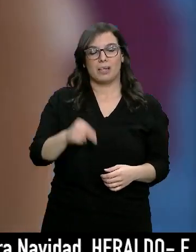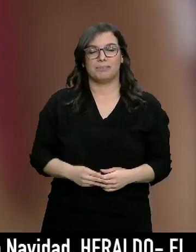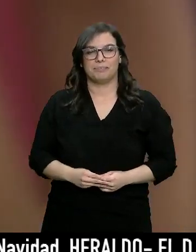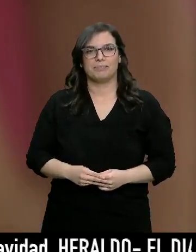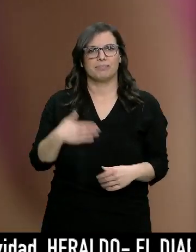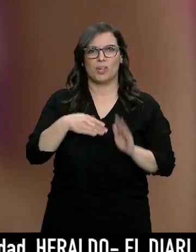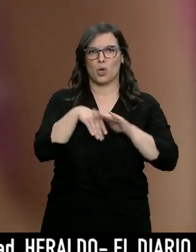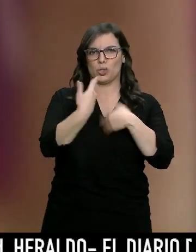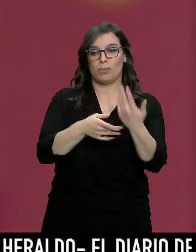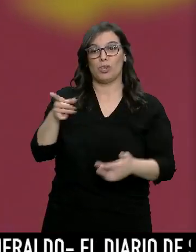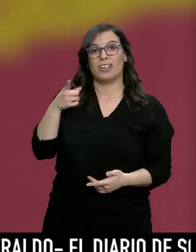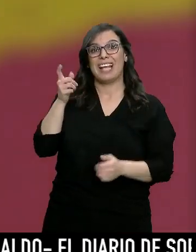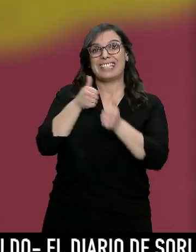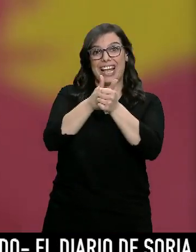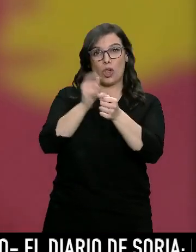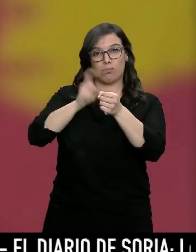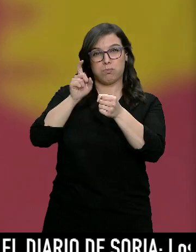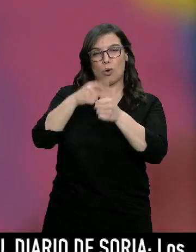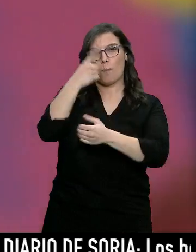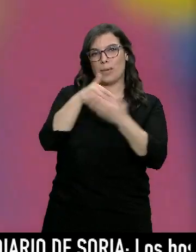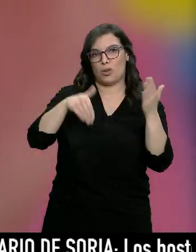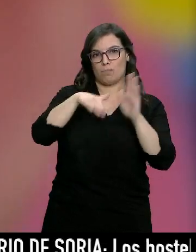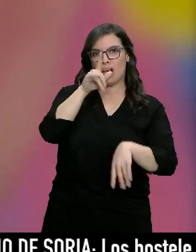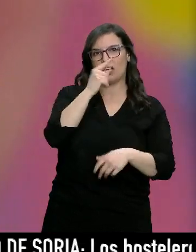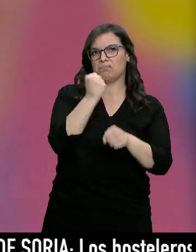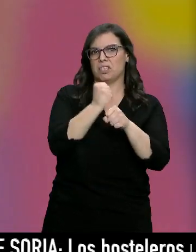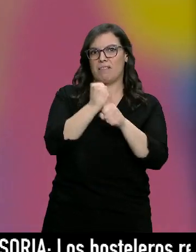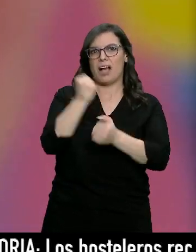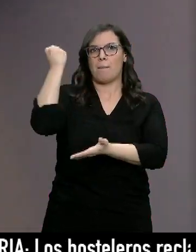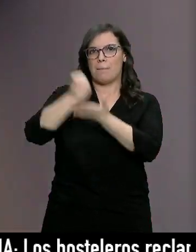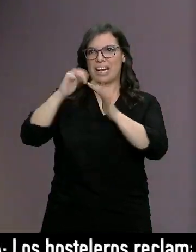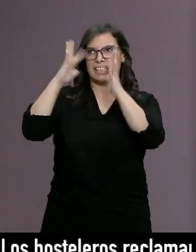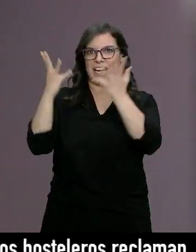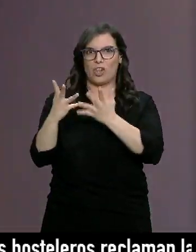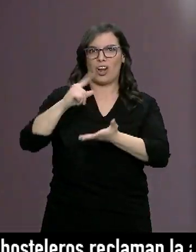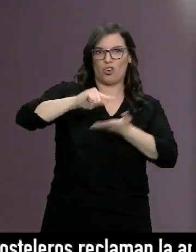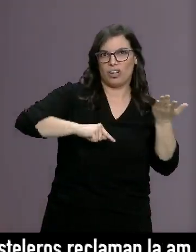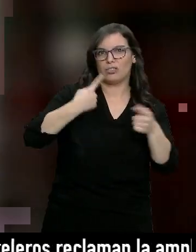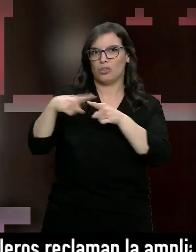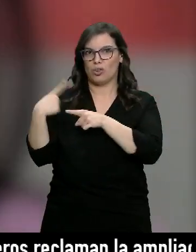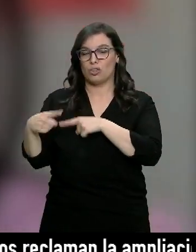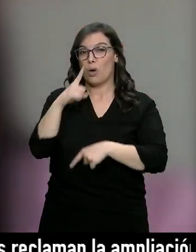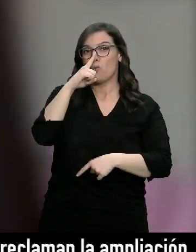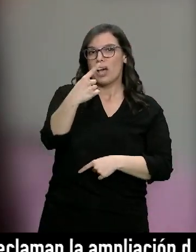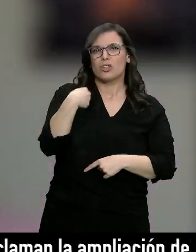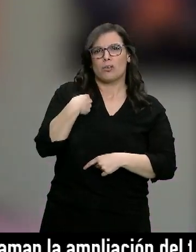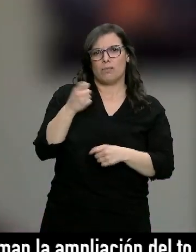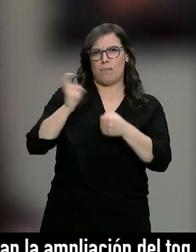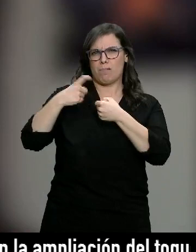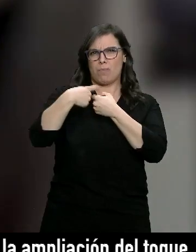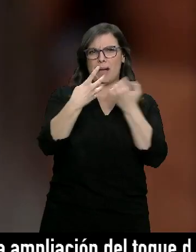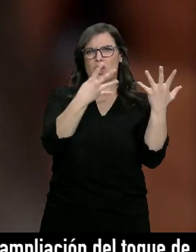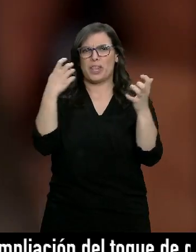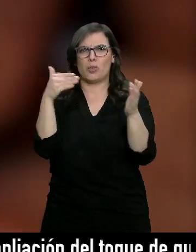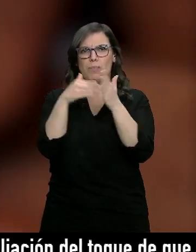Ella supera el millón de seguidores. Trabaja con marcas internacionales. En un año ha crecido en más de 900.000 usuarios